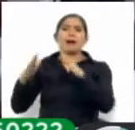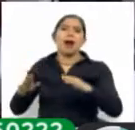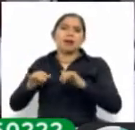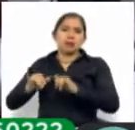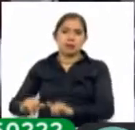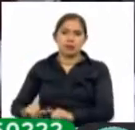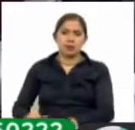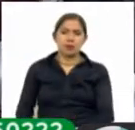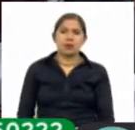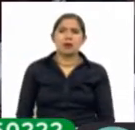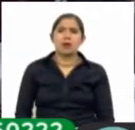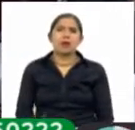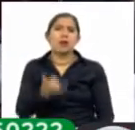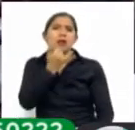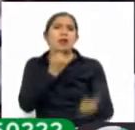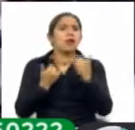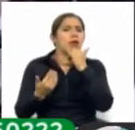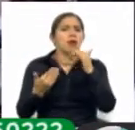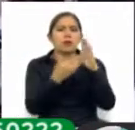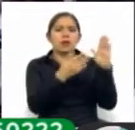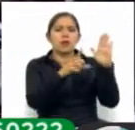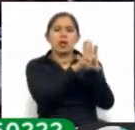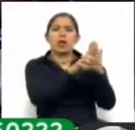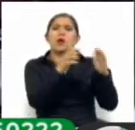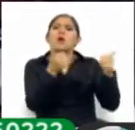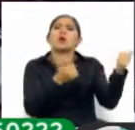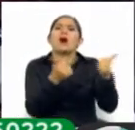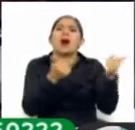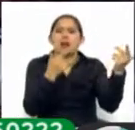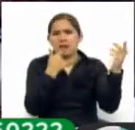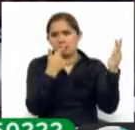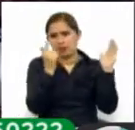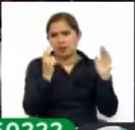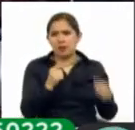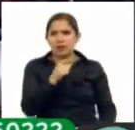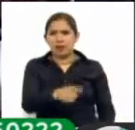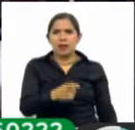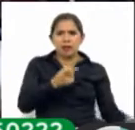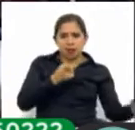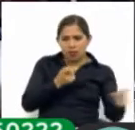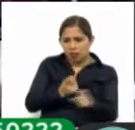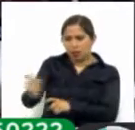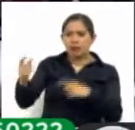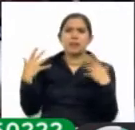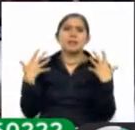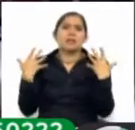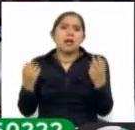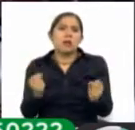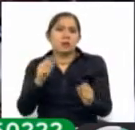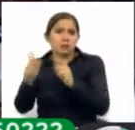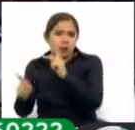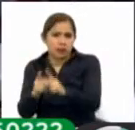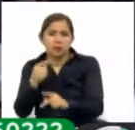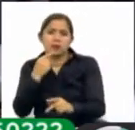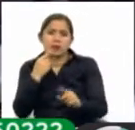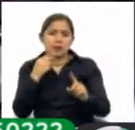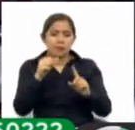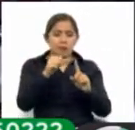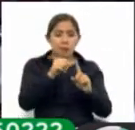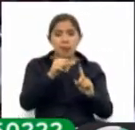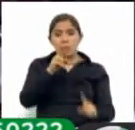Se le atribuye provisionalmente el delito de delitos contra la salud pública, establecido en el artículo